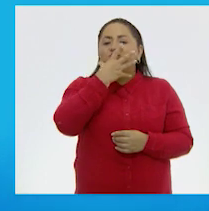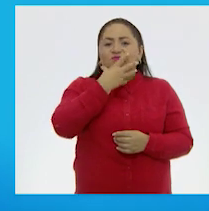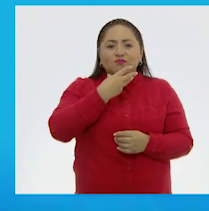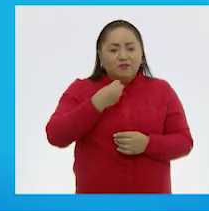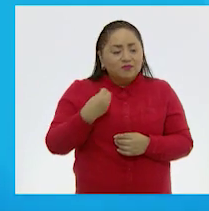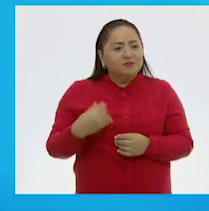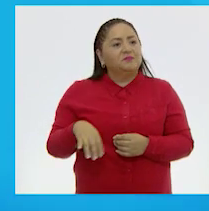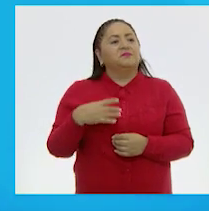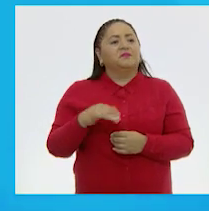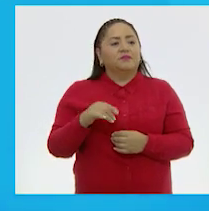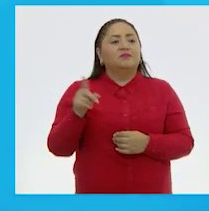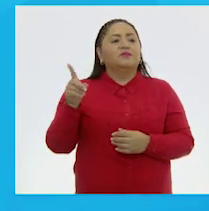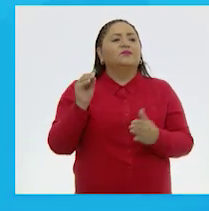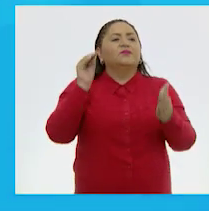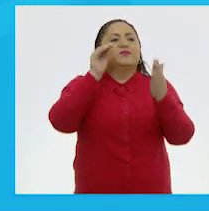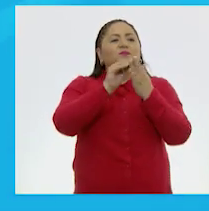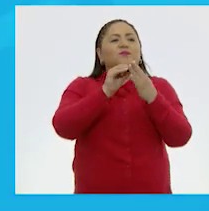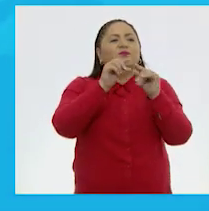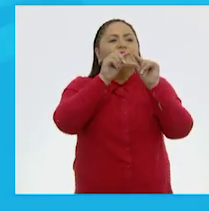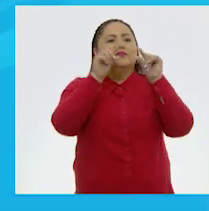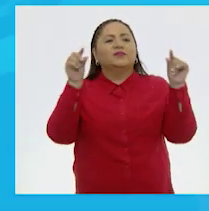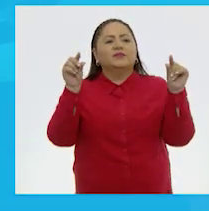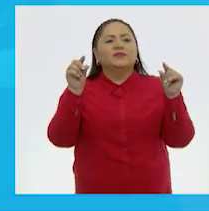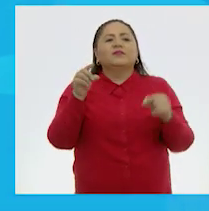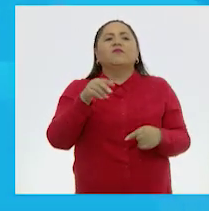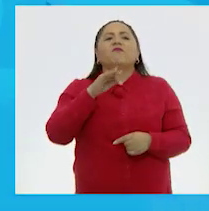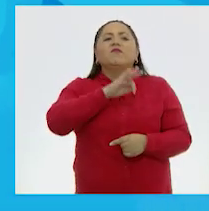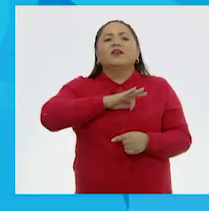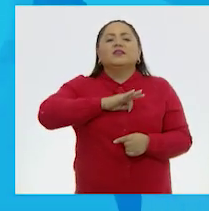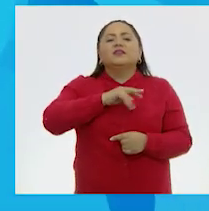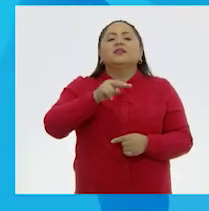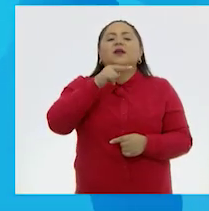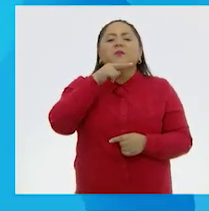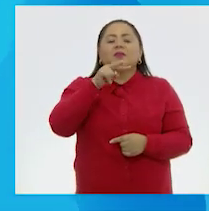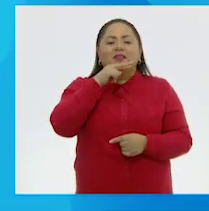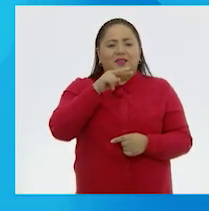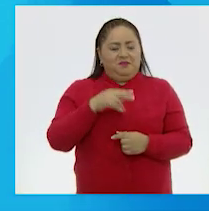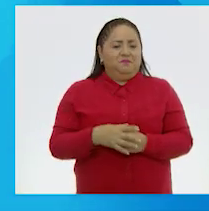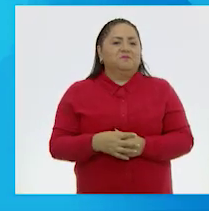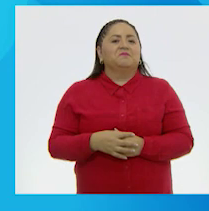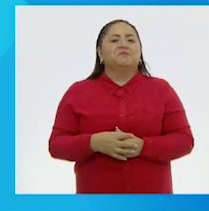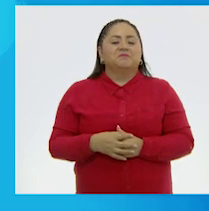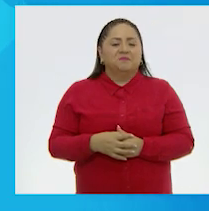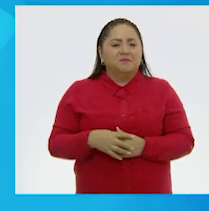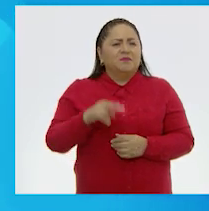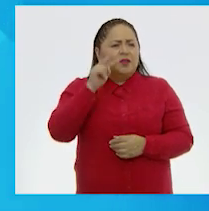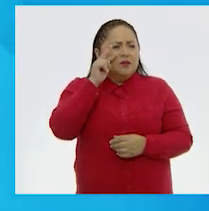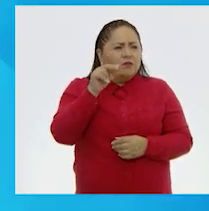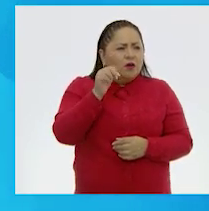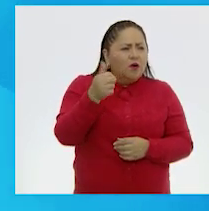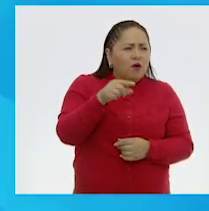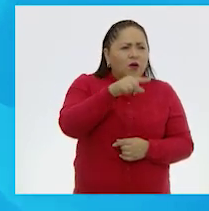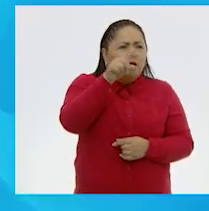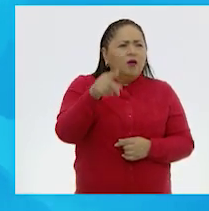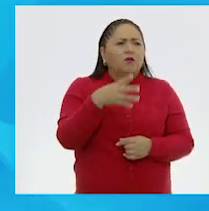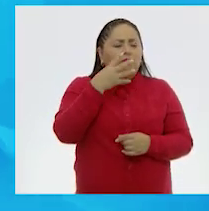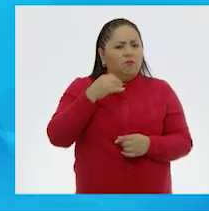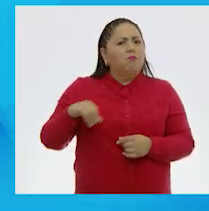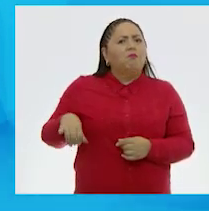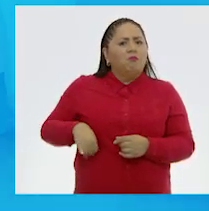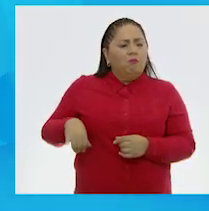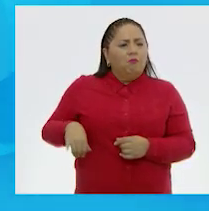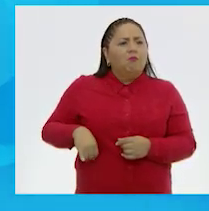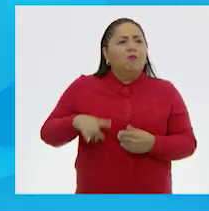Muy bonito. ¿Le puse un título? Sí, Feliz Navidad, así se llama. Feliz Navidad, claro. ¡Ay! Y veo una combinación muy interesante.